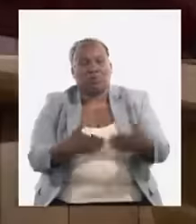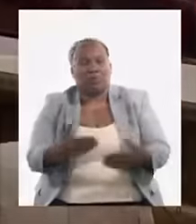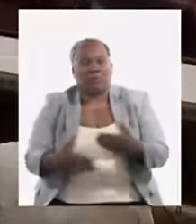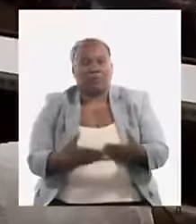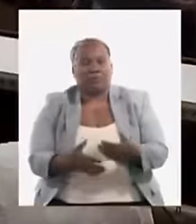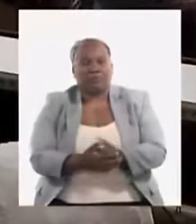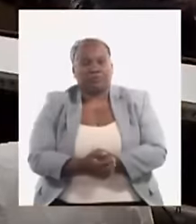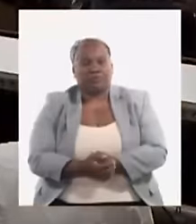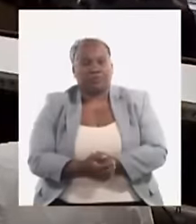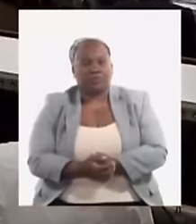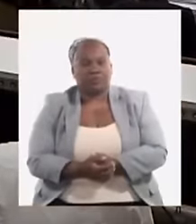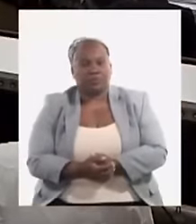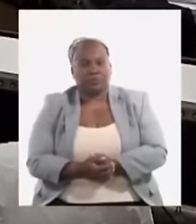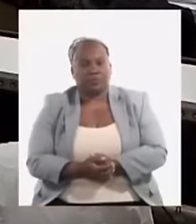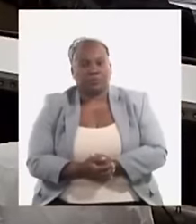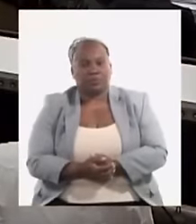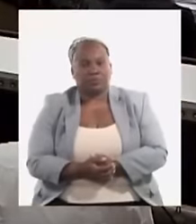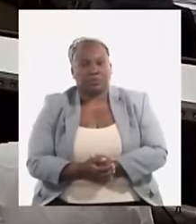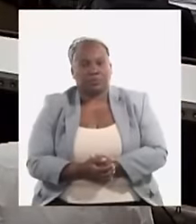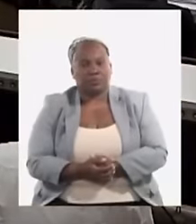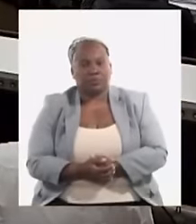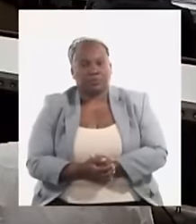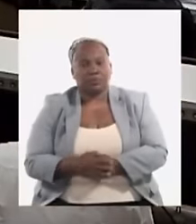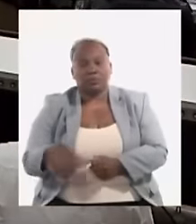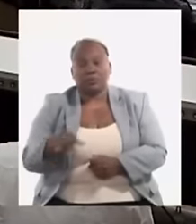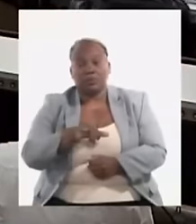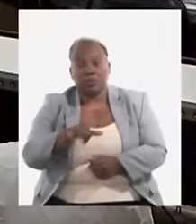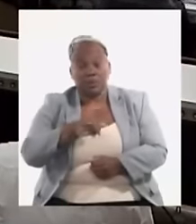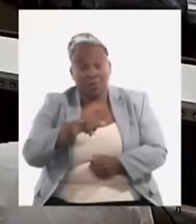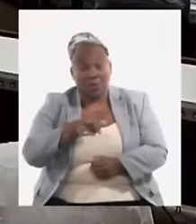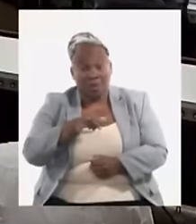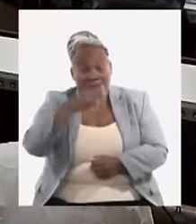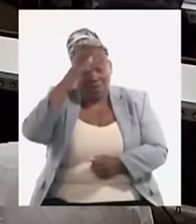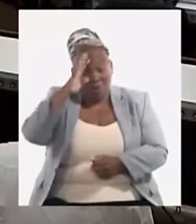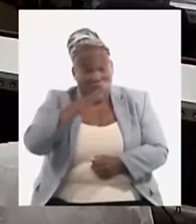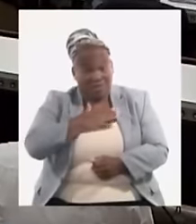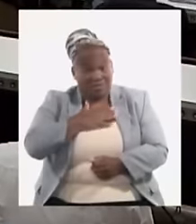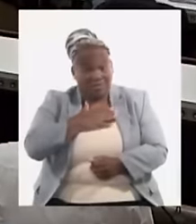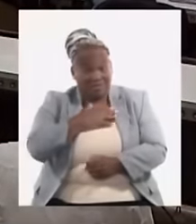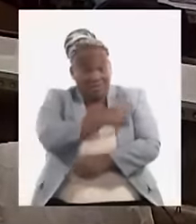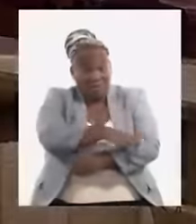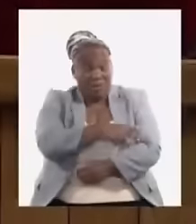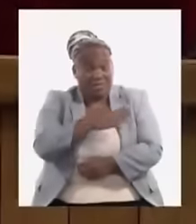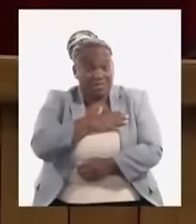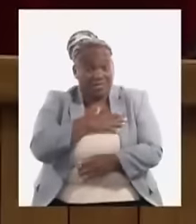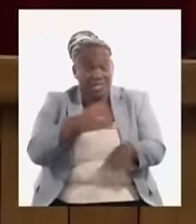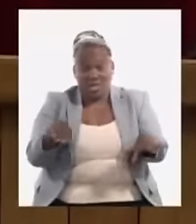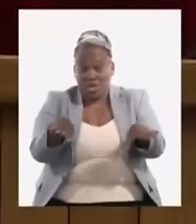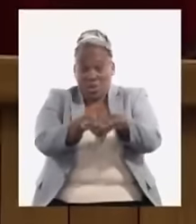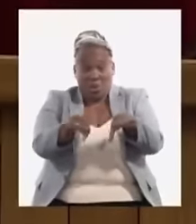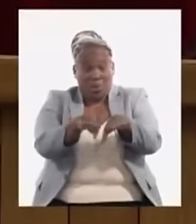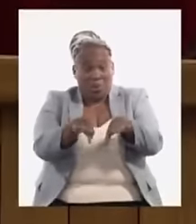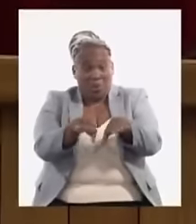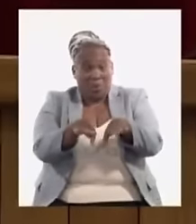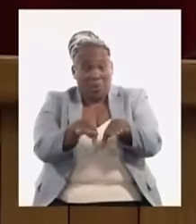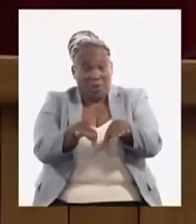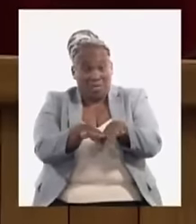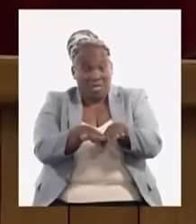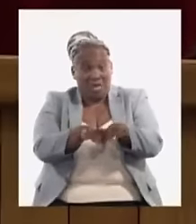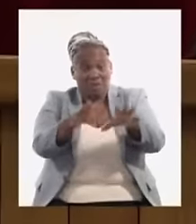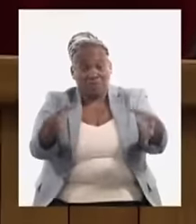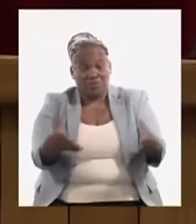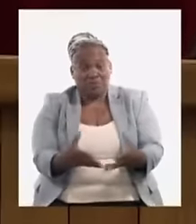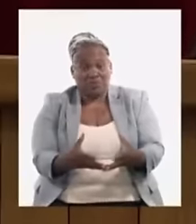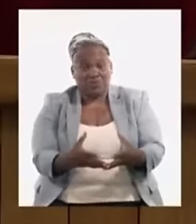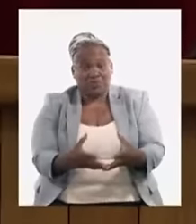Pero también un país como el nuestro bloqueado, también en igualdad al resto del mundo, hemos